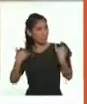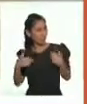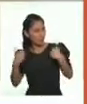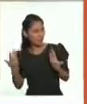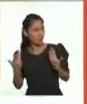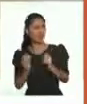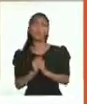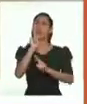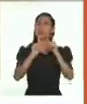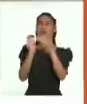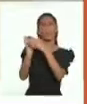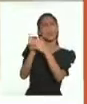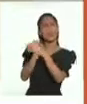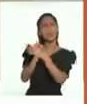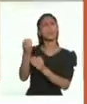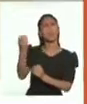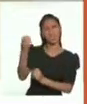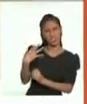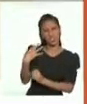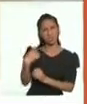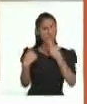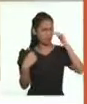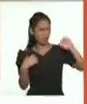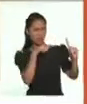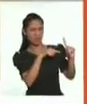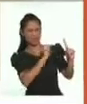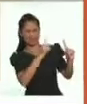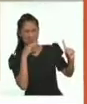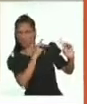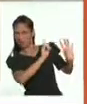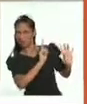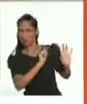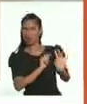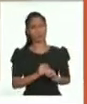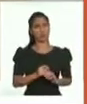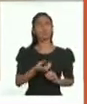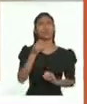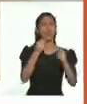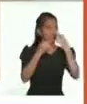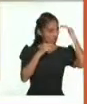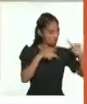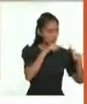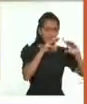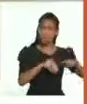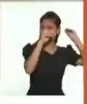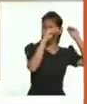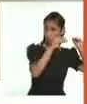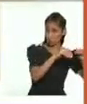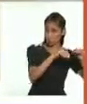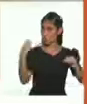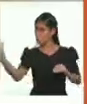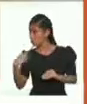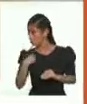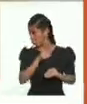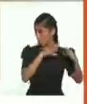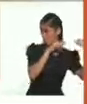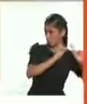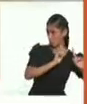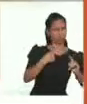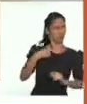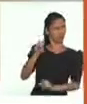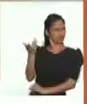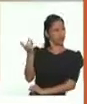otros niños, unos amigos me pidieron no hablarle a un niño. Debido a que recién se mudó al barrio, me pareció una mala actitud.